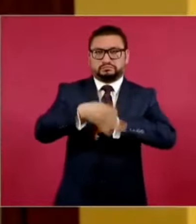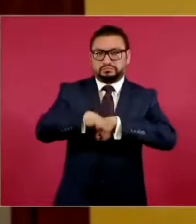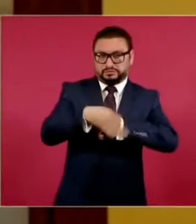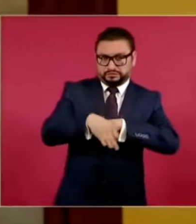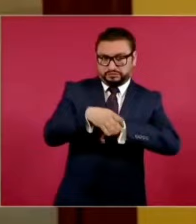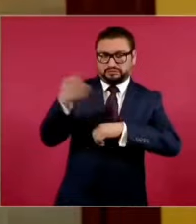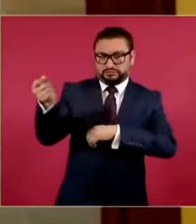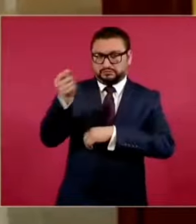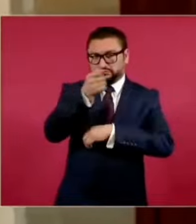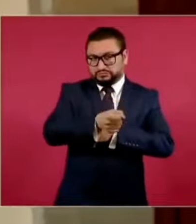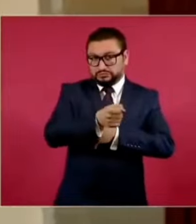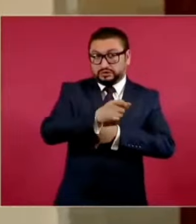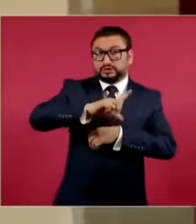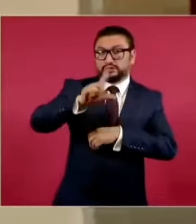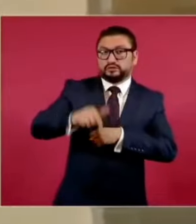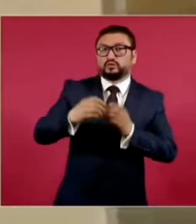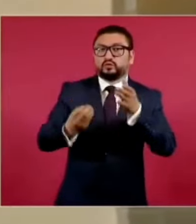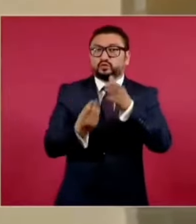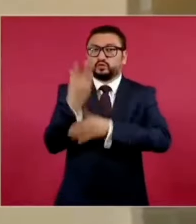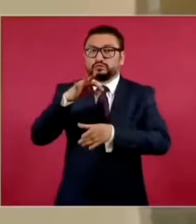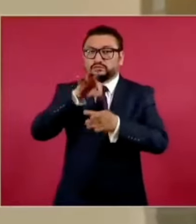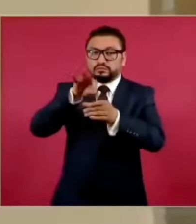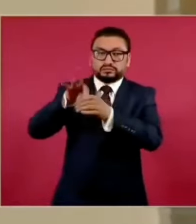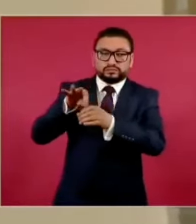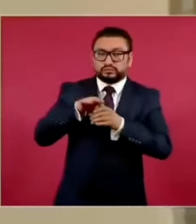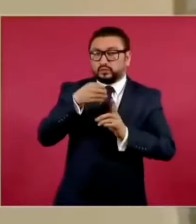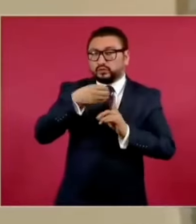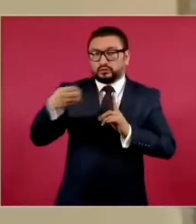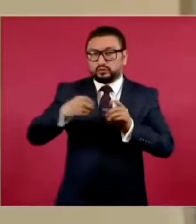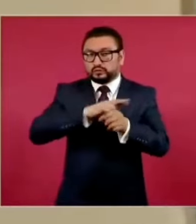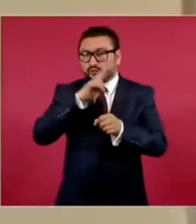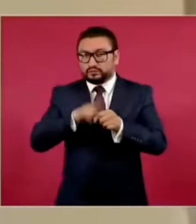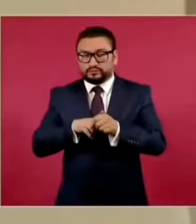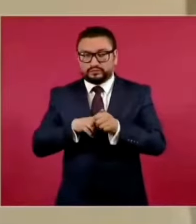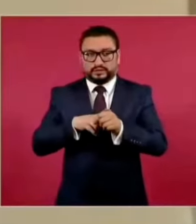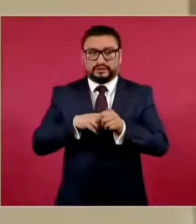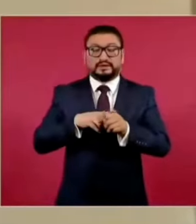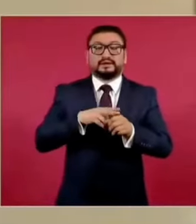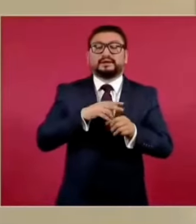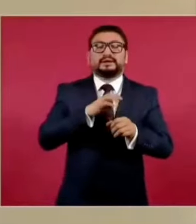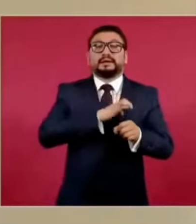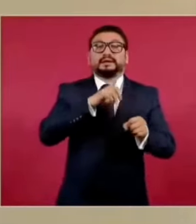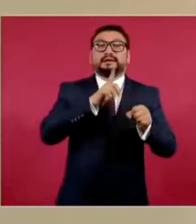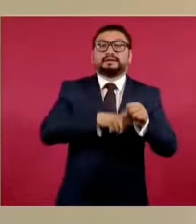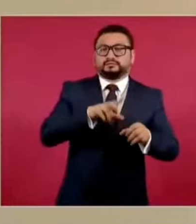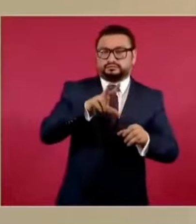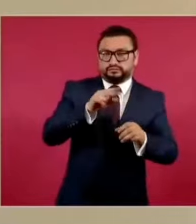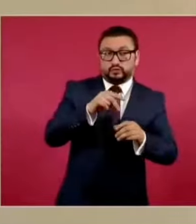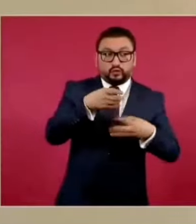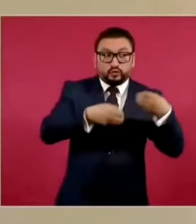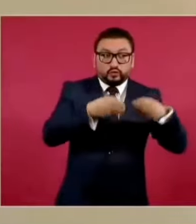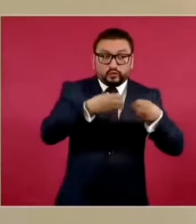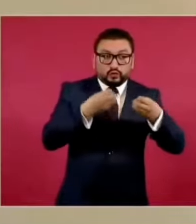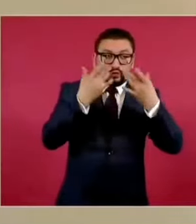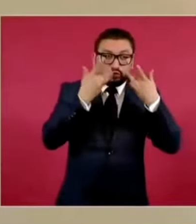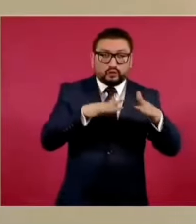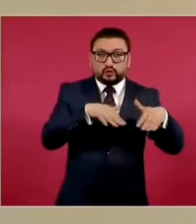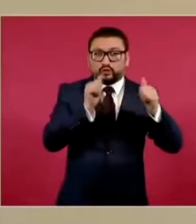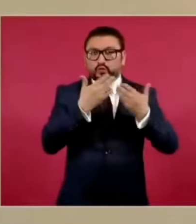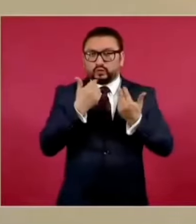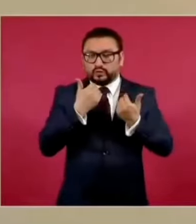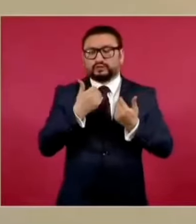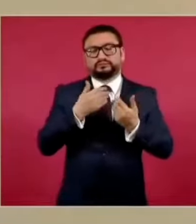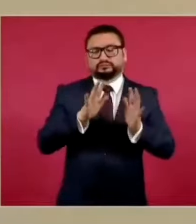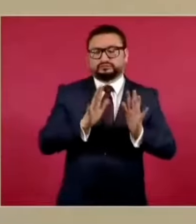que se realice la nueva elección ordinaria. No se va a hacer una elección cada que falte un magistrado, un juez o un